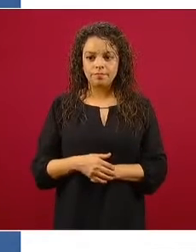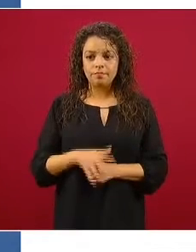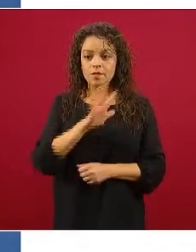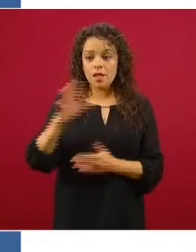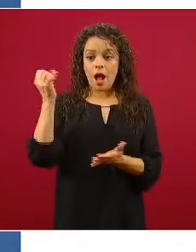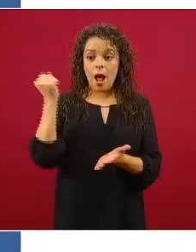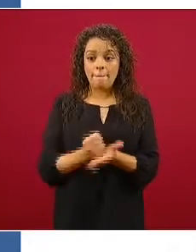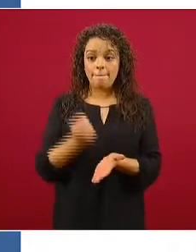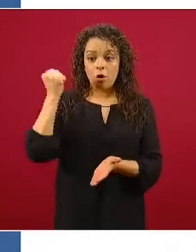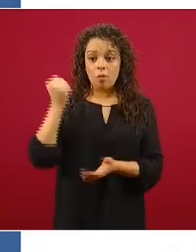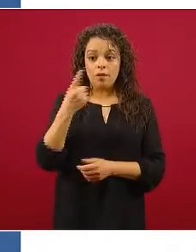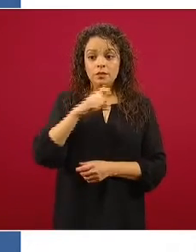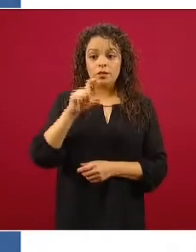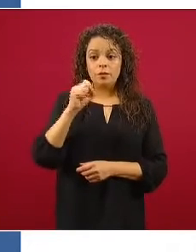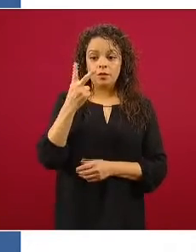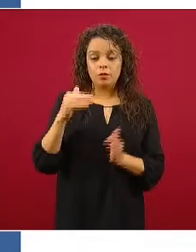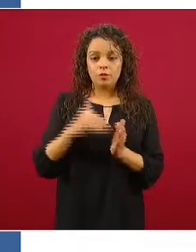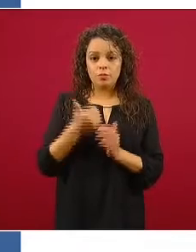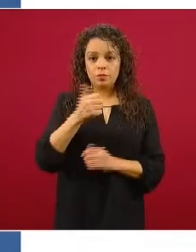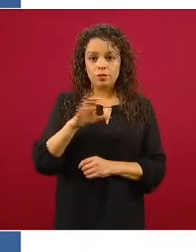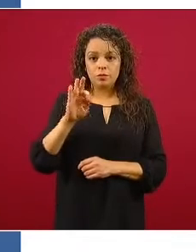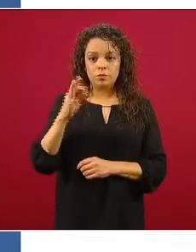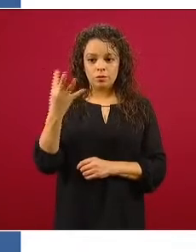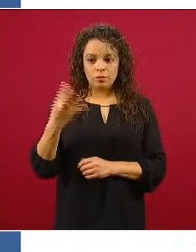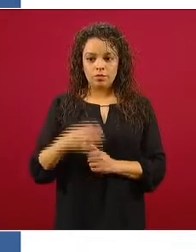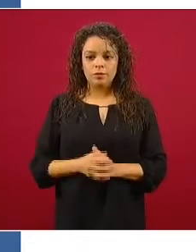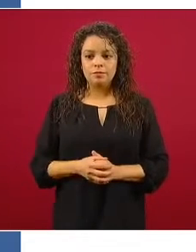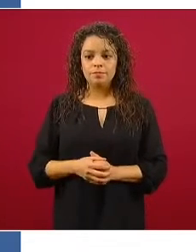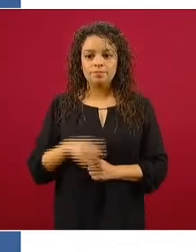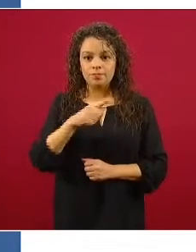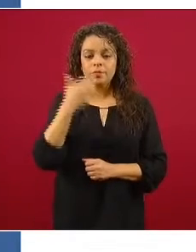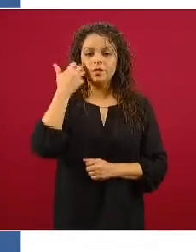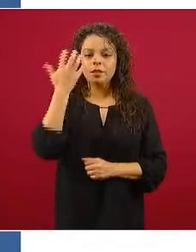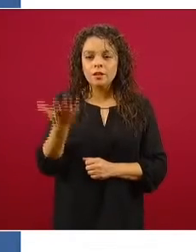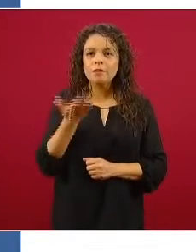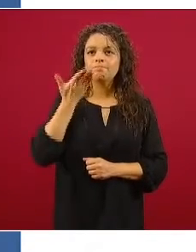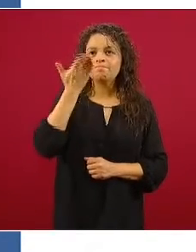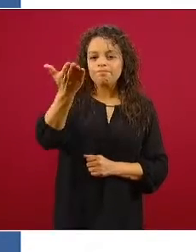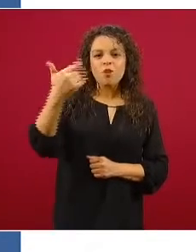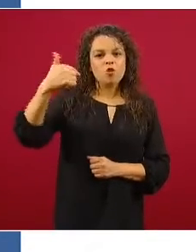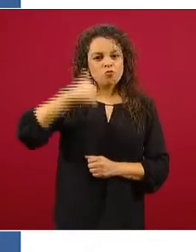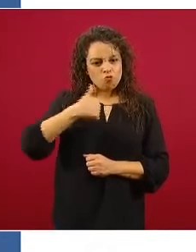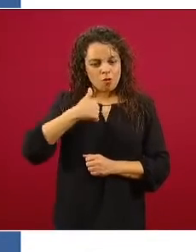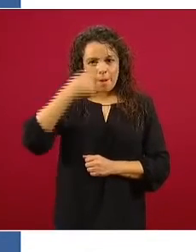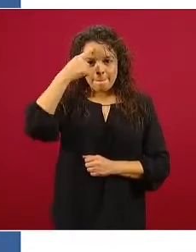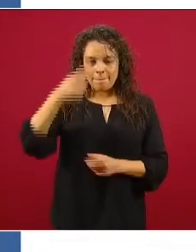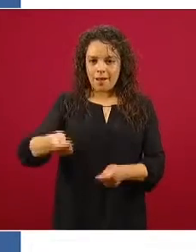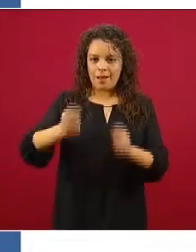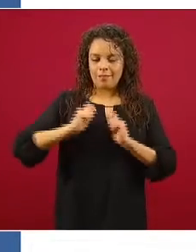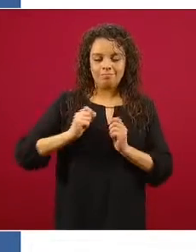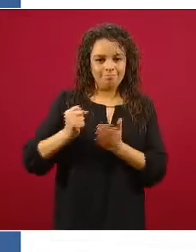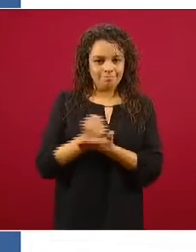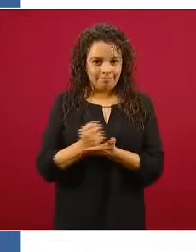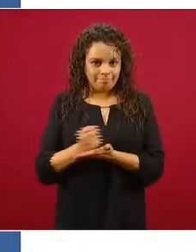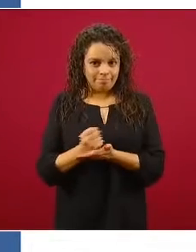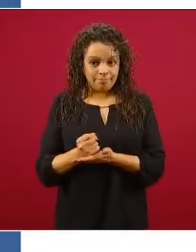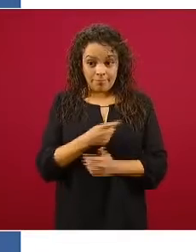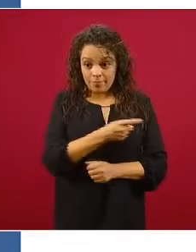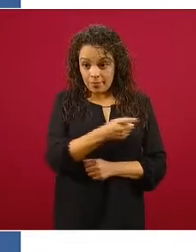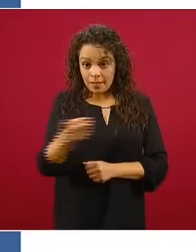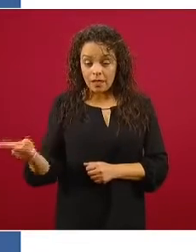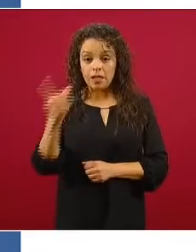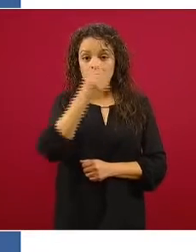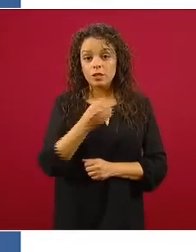122 mil personas nos han dicho yo quiero el crédito de 25 mil pesos. De ellos, a 107 mil